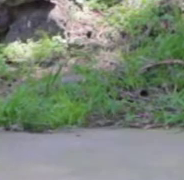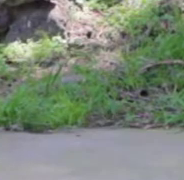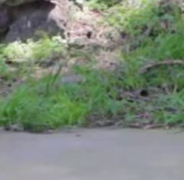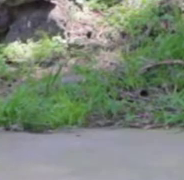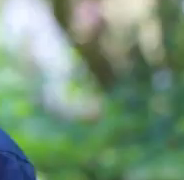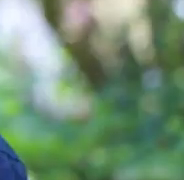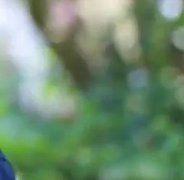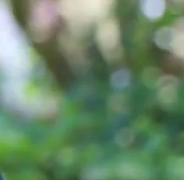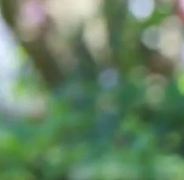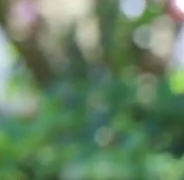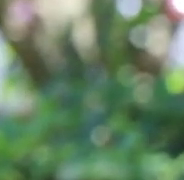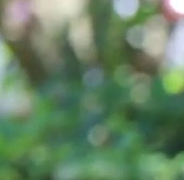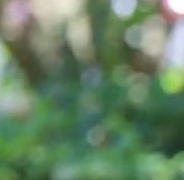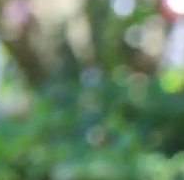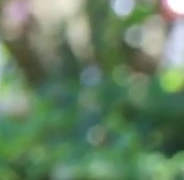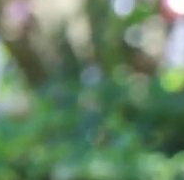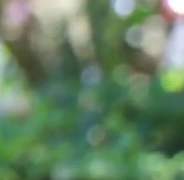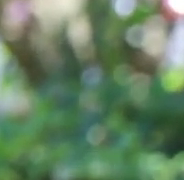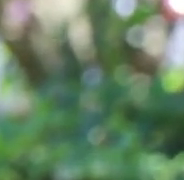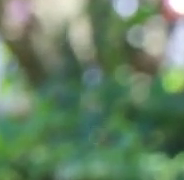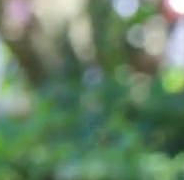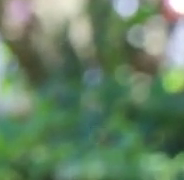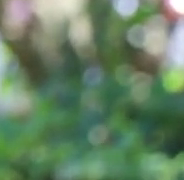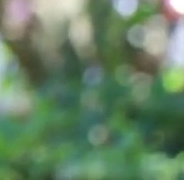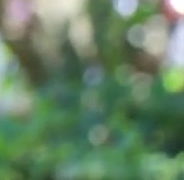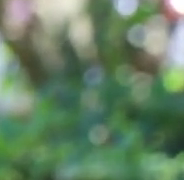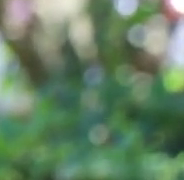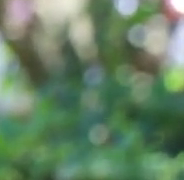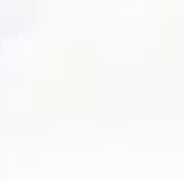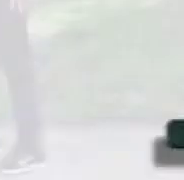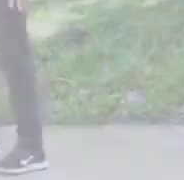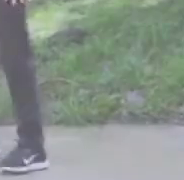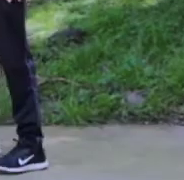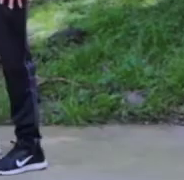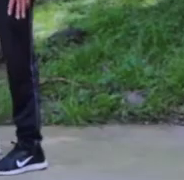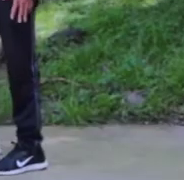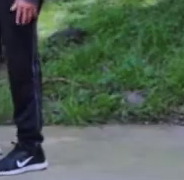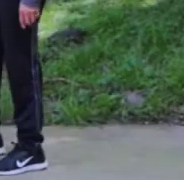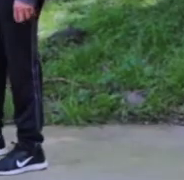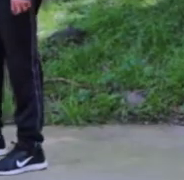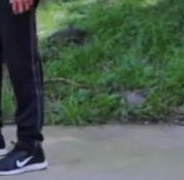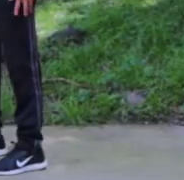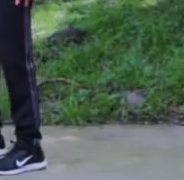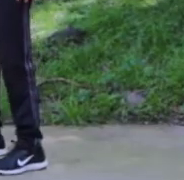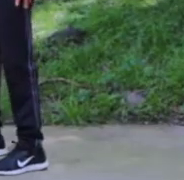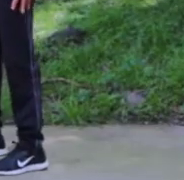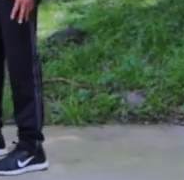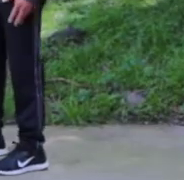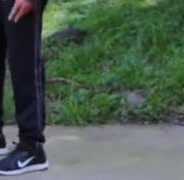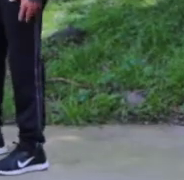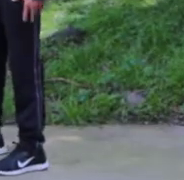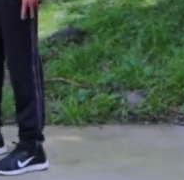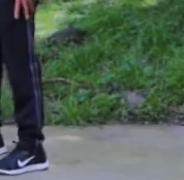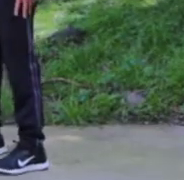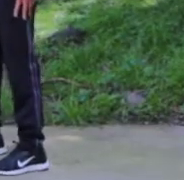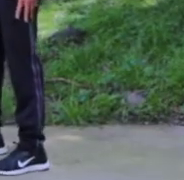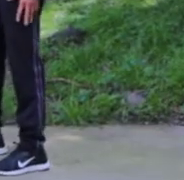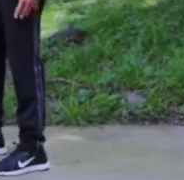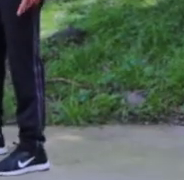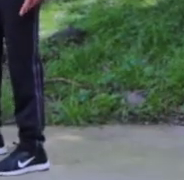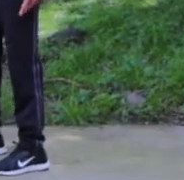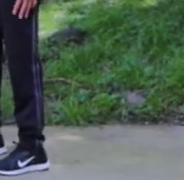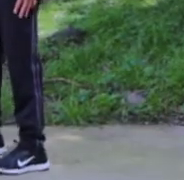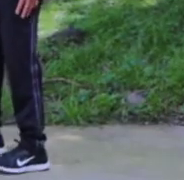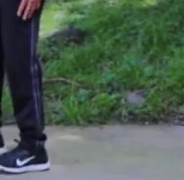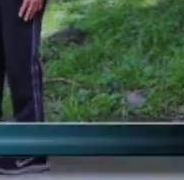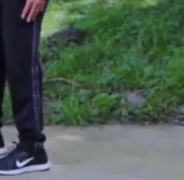Bien. Una más. Otra. Ok, Irving. Nos vamos a parar. Abrimos nuestro compás.